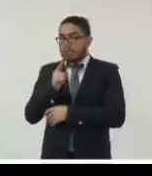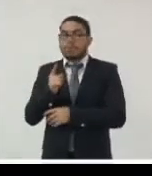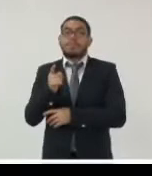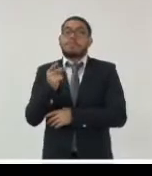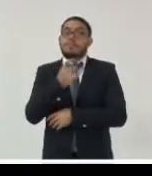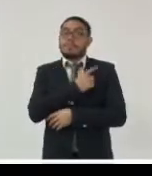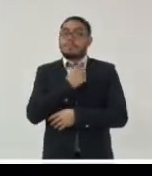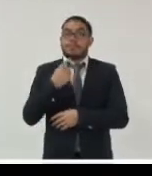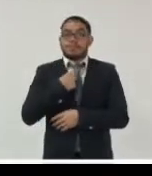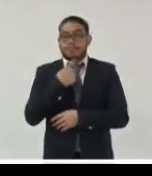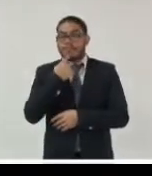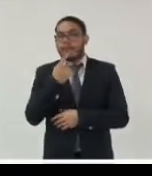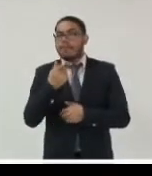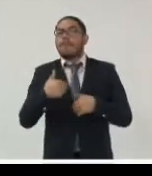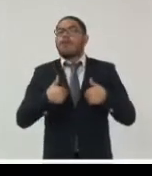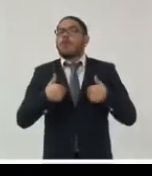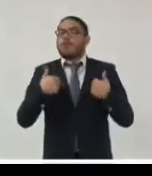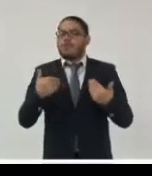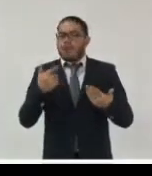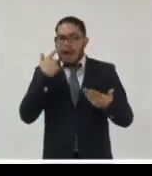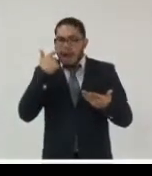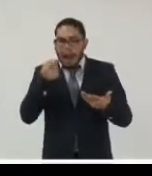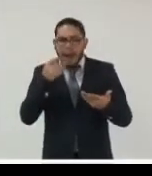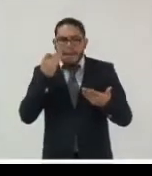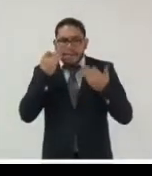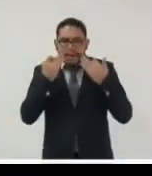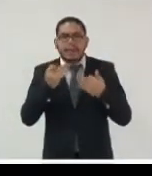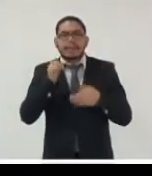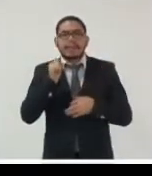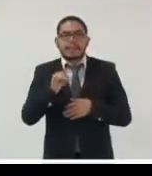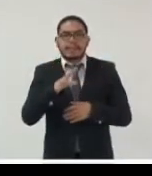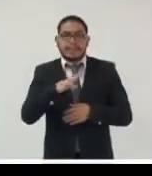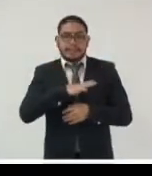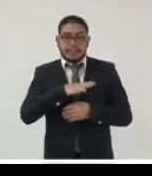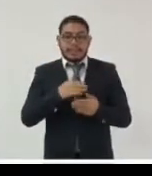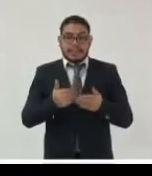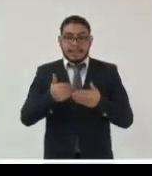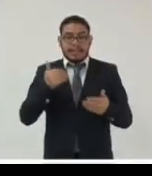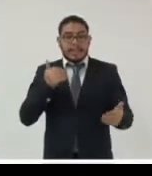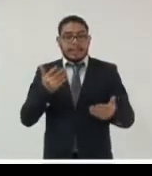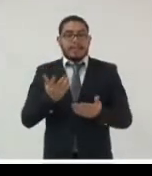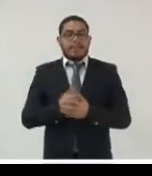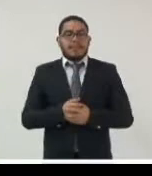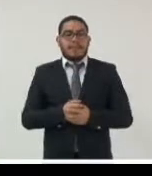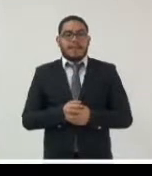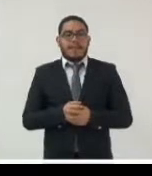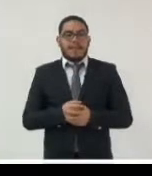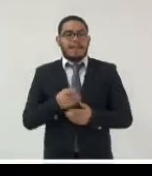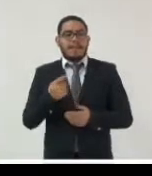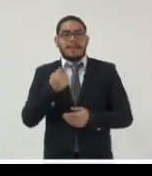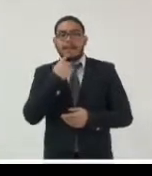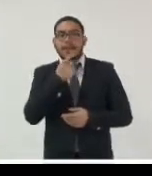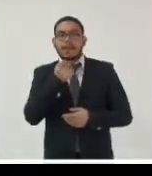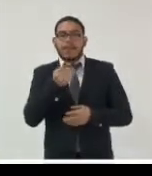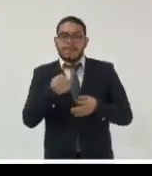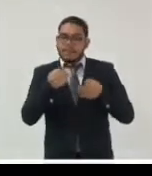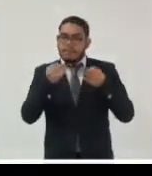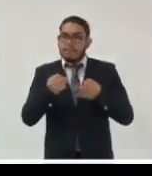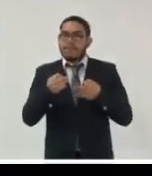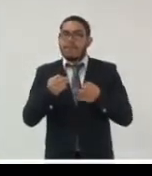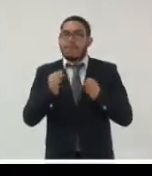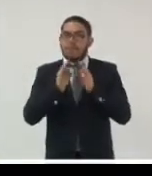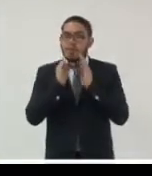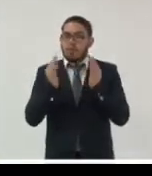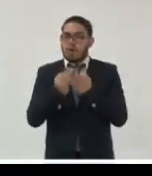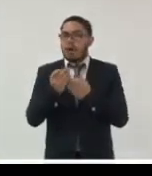confiables deben de tener completeza deben de tener forma fija un